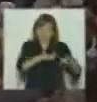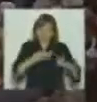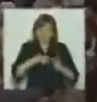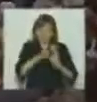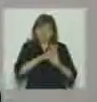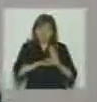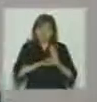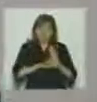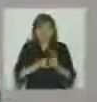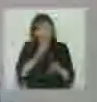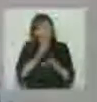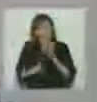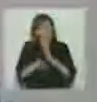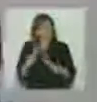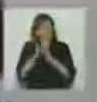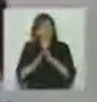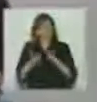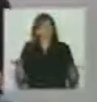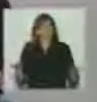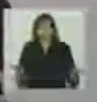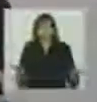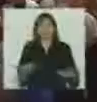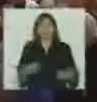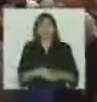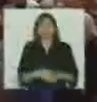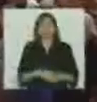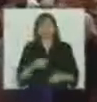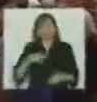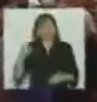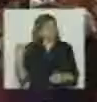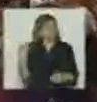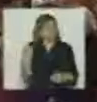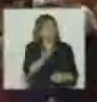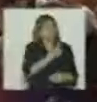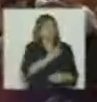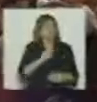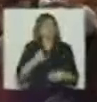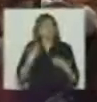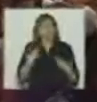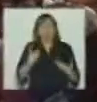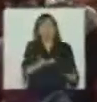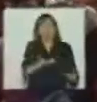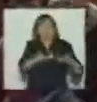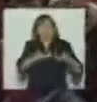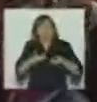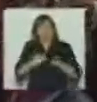nuestros autores, para nuestros directores, para nuestros creativos. En definitiva,